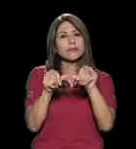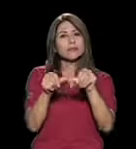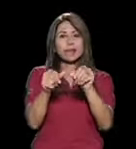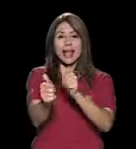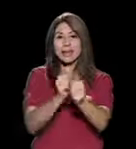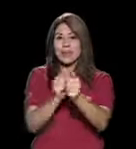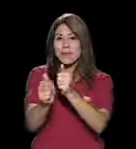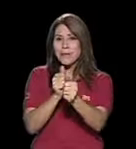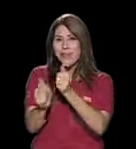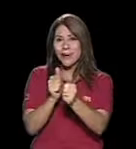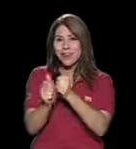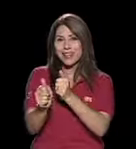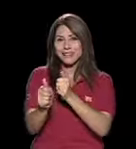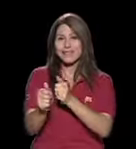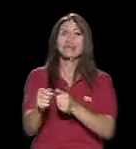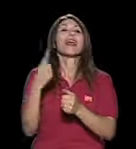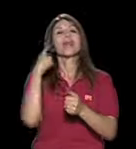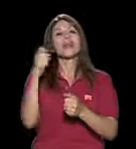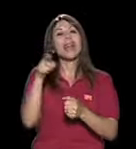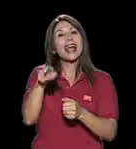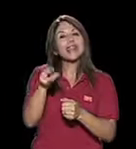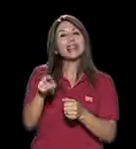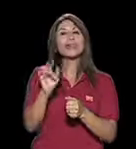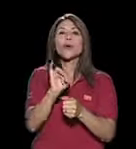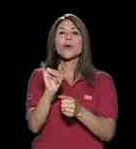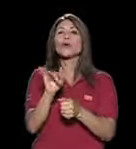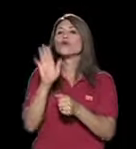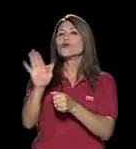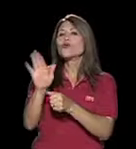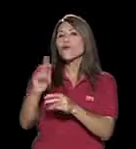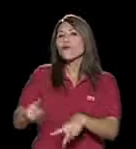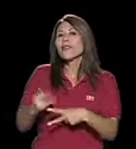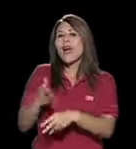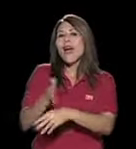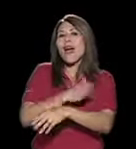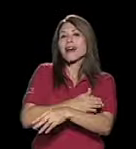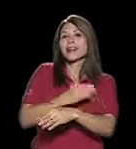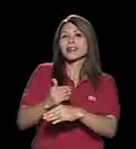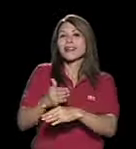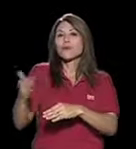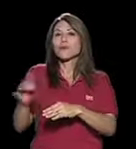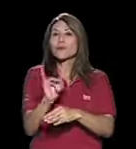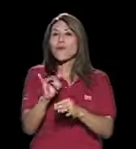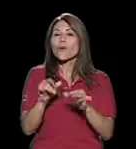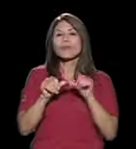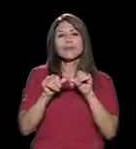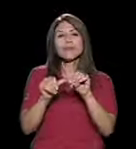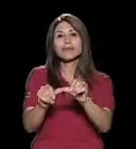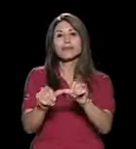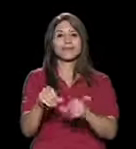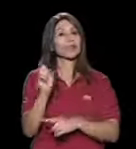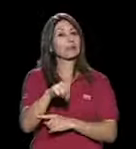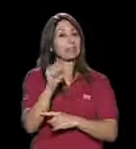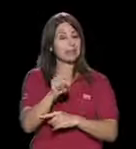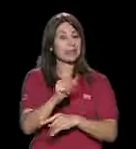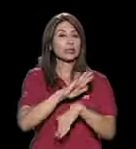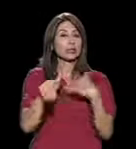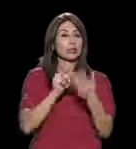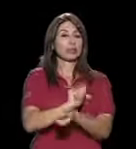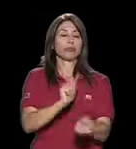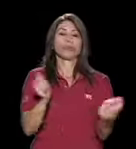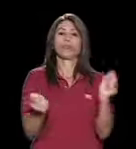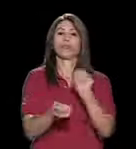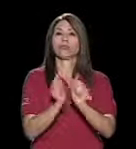verdad, que tal vez amarra ese antes y después, si lo podemos decir de alguna manera. Sí, los cambios son casi que totales, verdad, yo